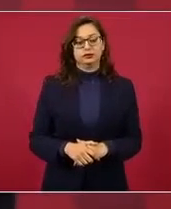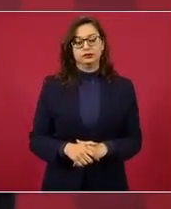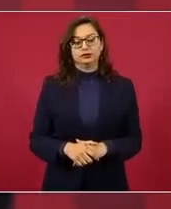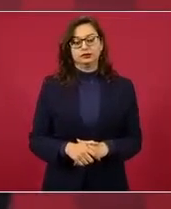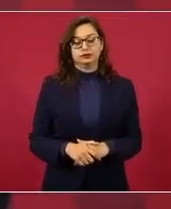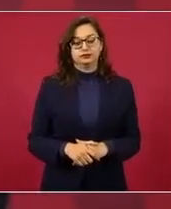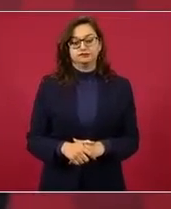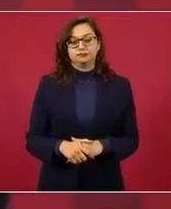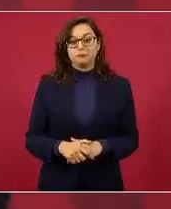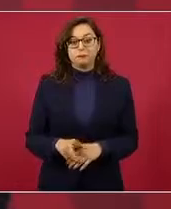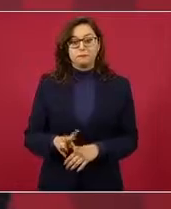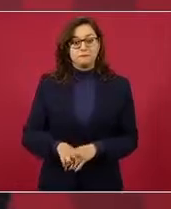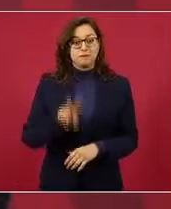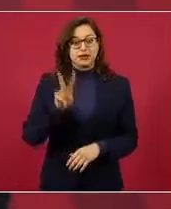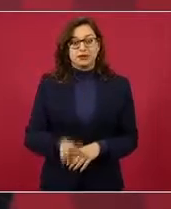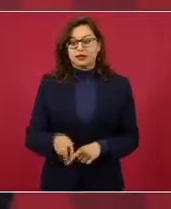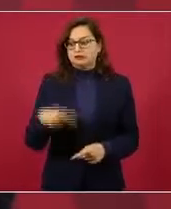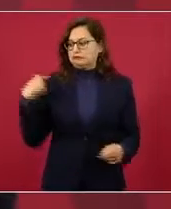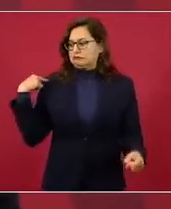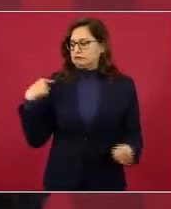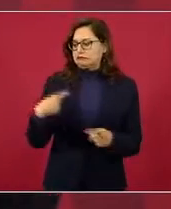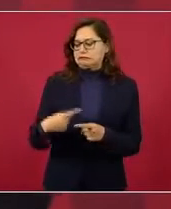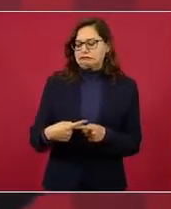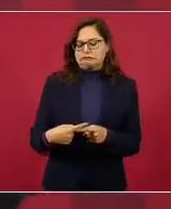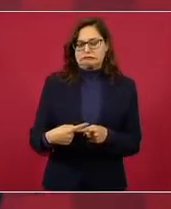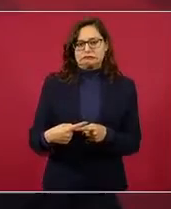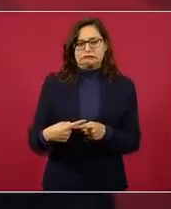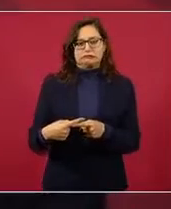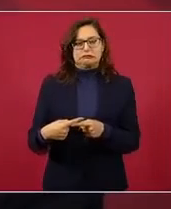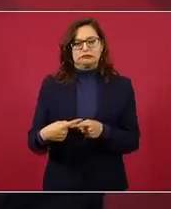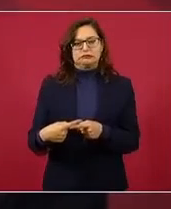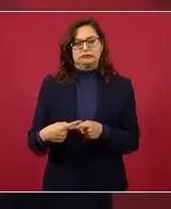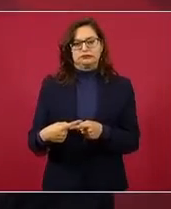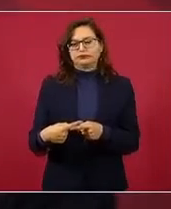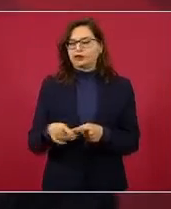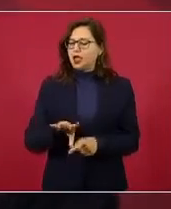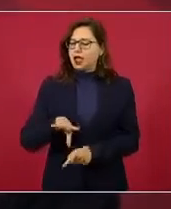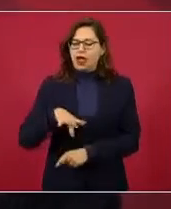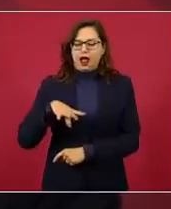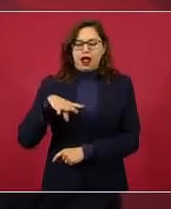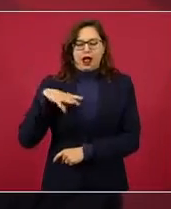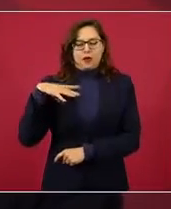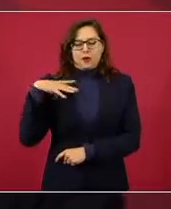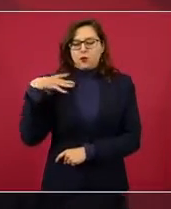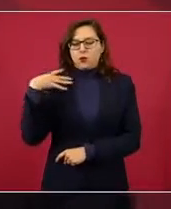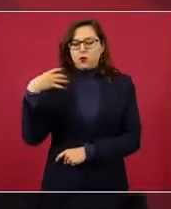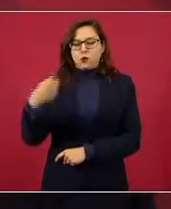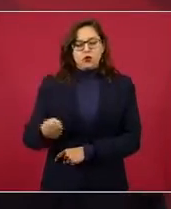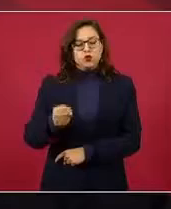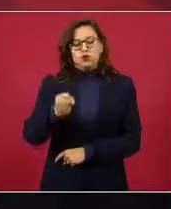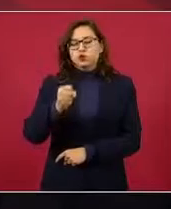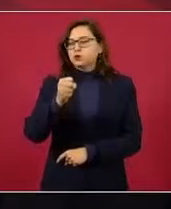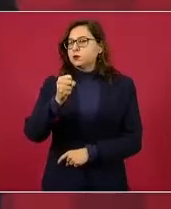cosas completamente para decirlo